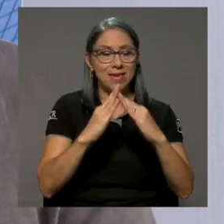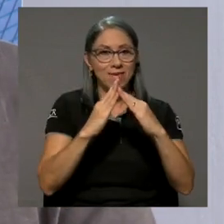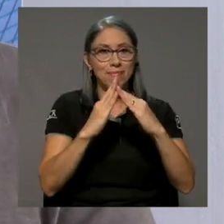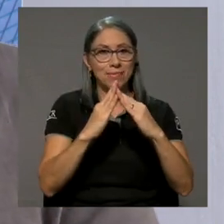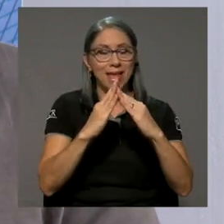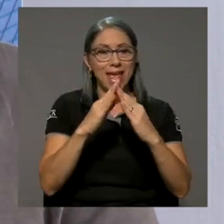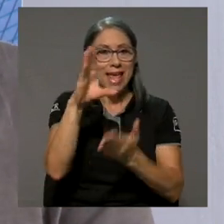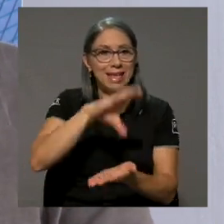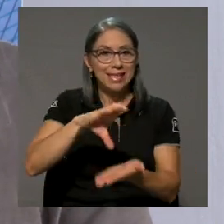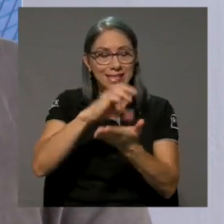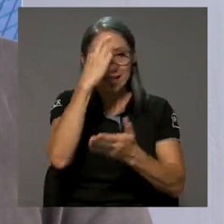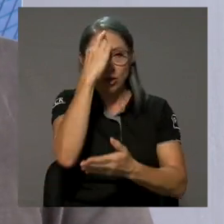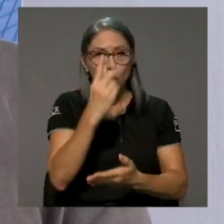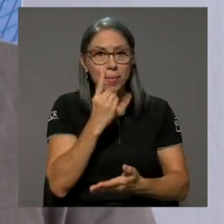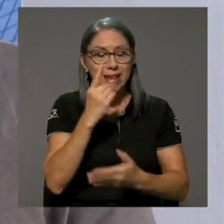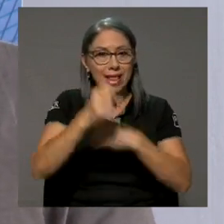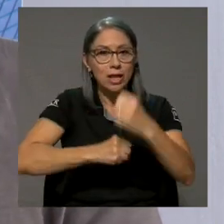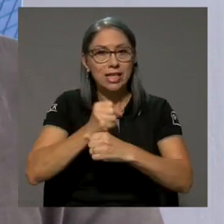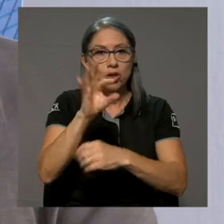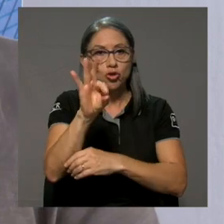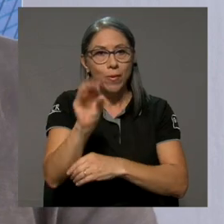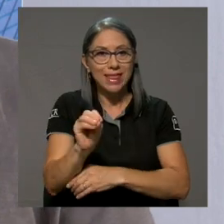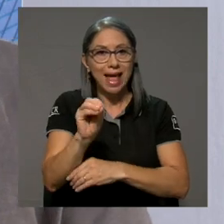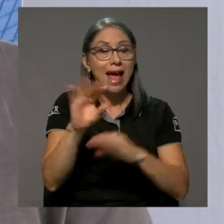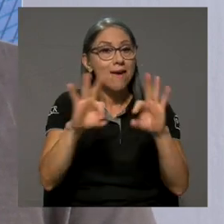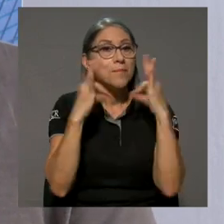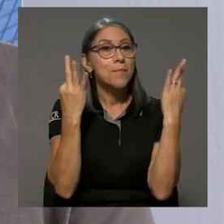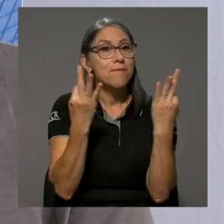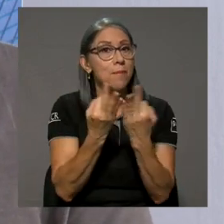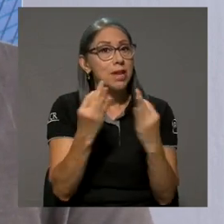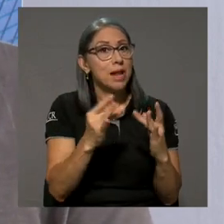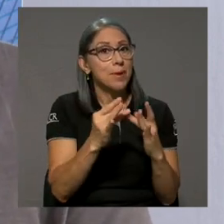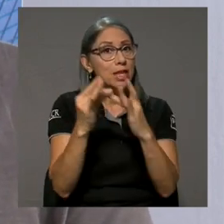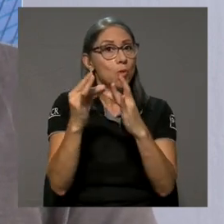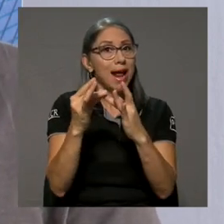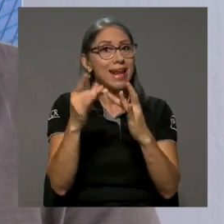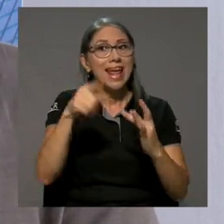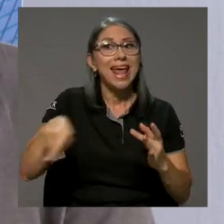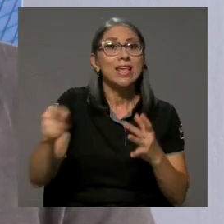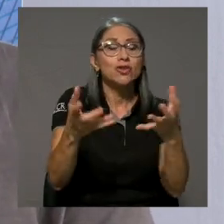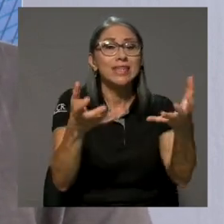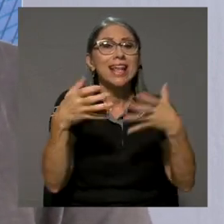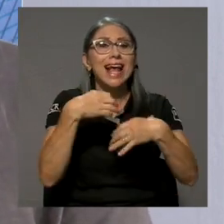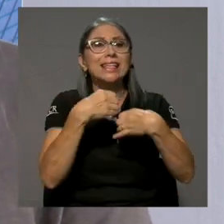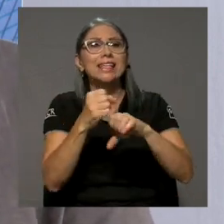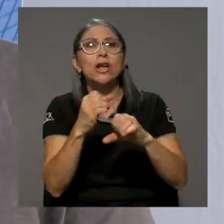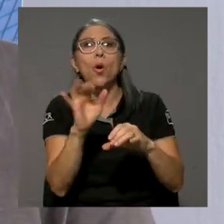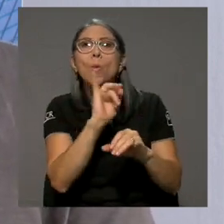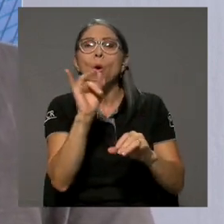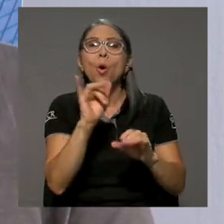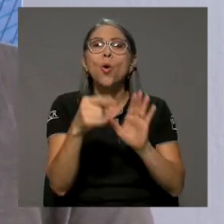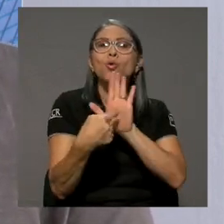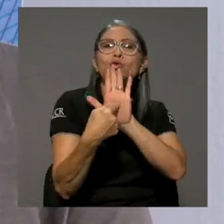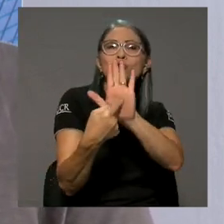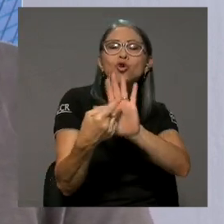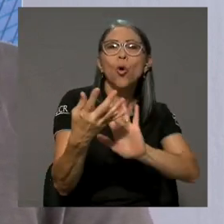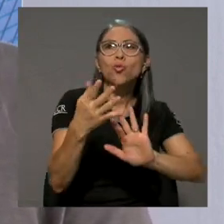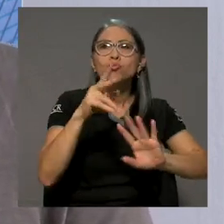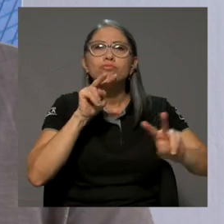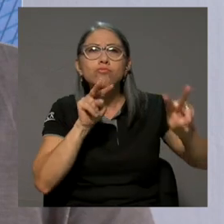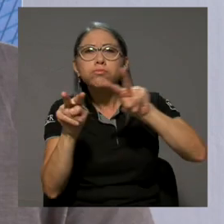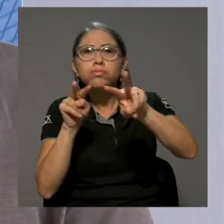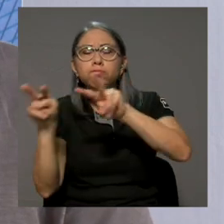en Santo Domingo en los 90. Y tiene una familia muy particular, son ilusionistas que quieren hacer un show de televisión. Y esto para un